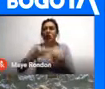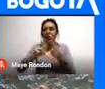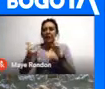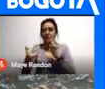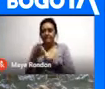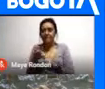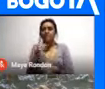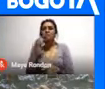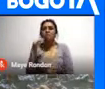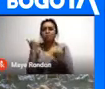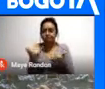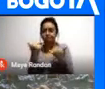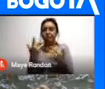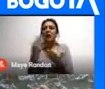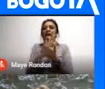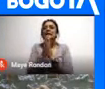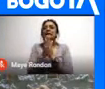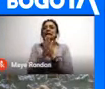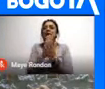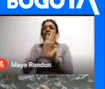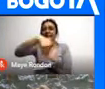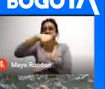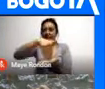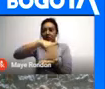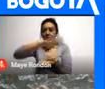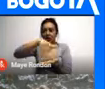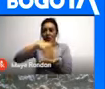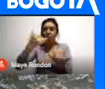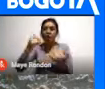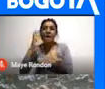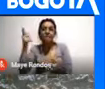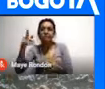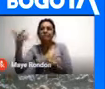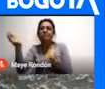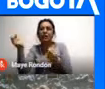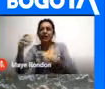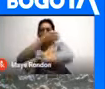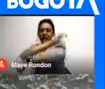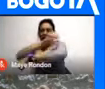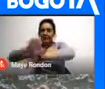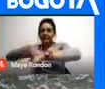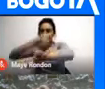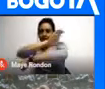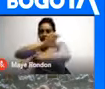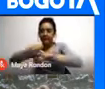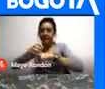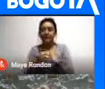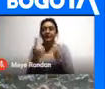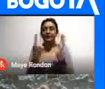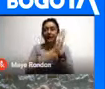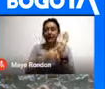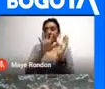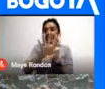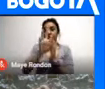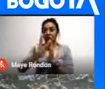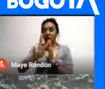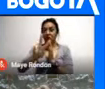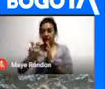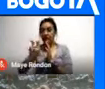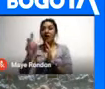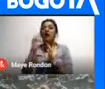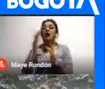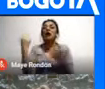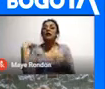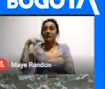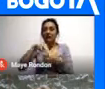los santuarios Que estaba en el centro De lo que hoy Es la Candelaria En 1547 Se ordenó Que los indígenas Fueran